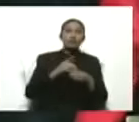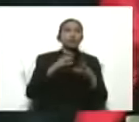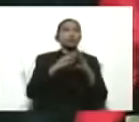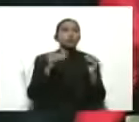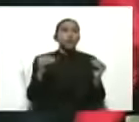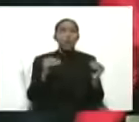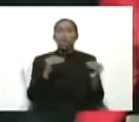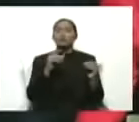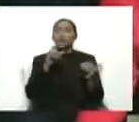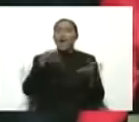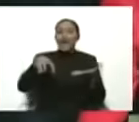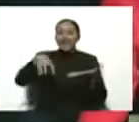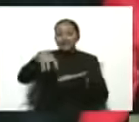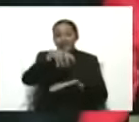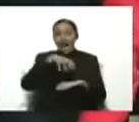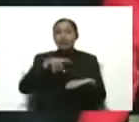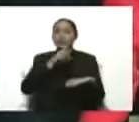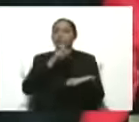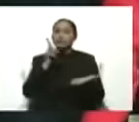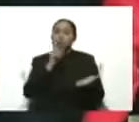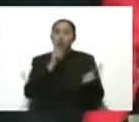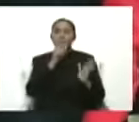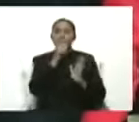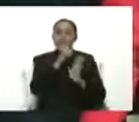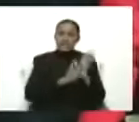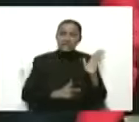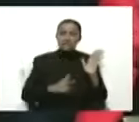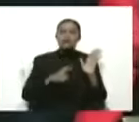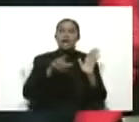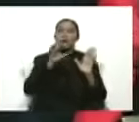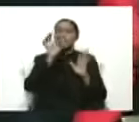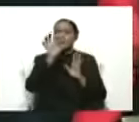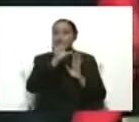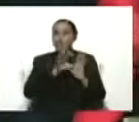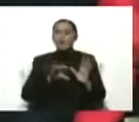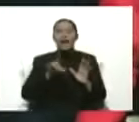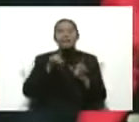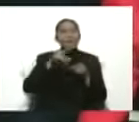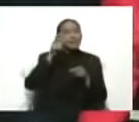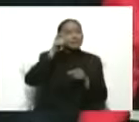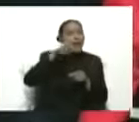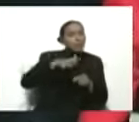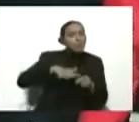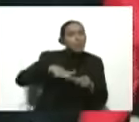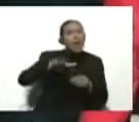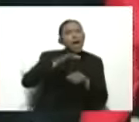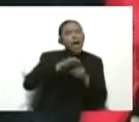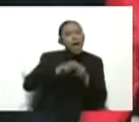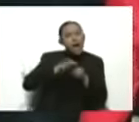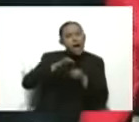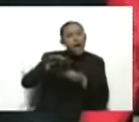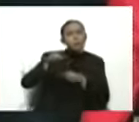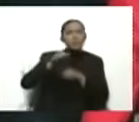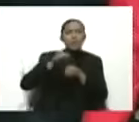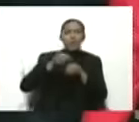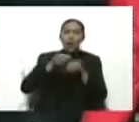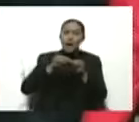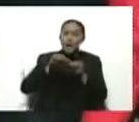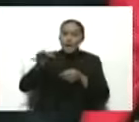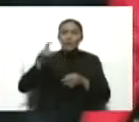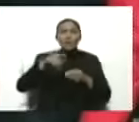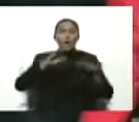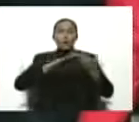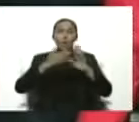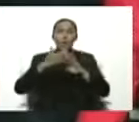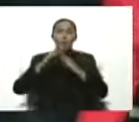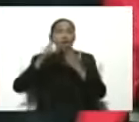uno de los estados, de cada uno de los municipios, de allá, del llano adentro, de las zonas indígenas,